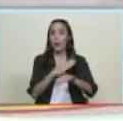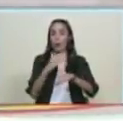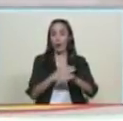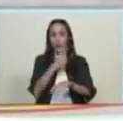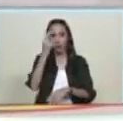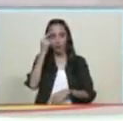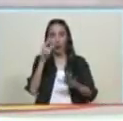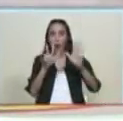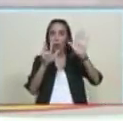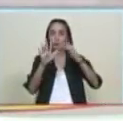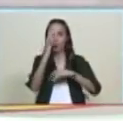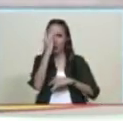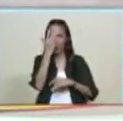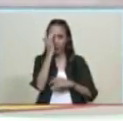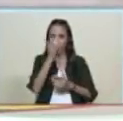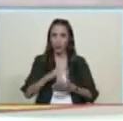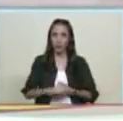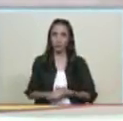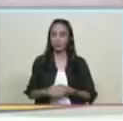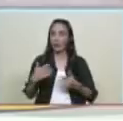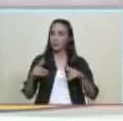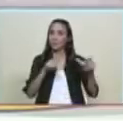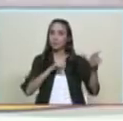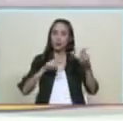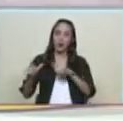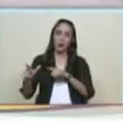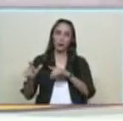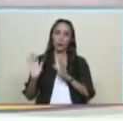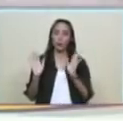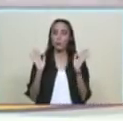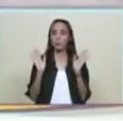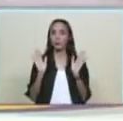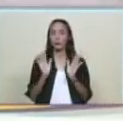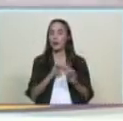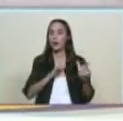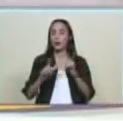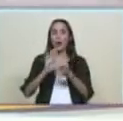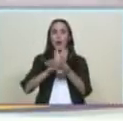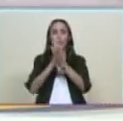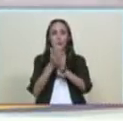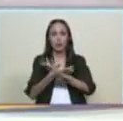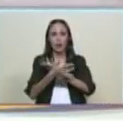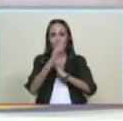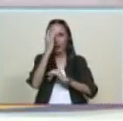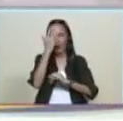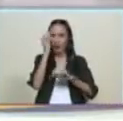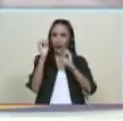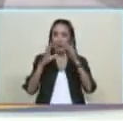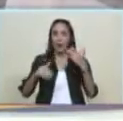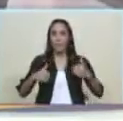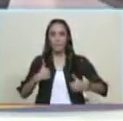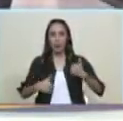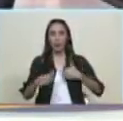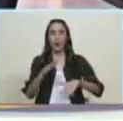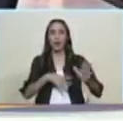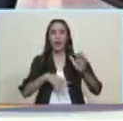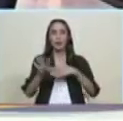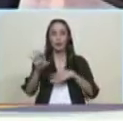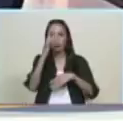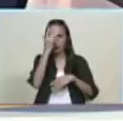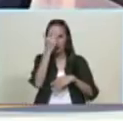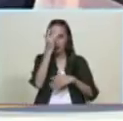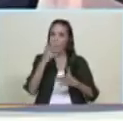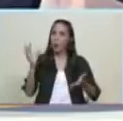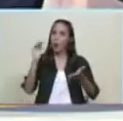8 de febrero nos vamos a ver al terminar el carnaval el miércoles 14 de